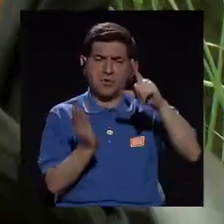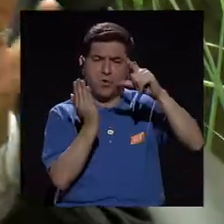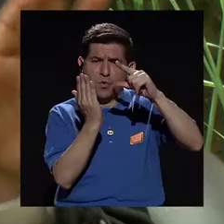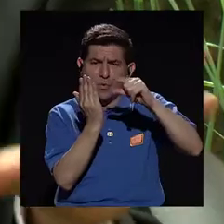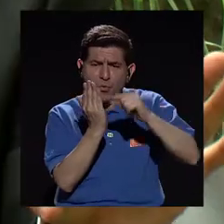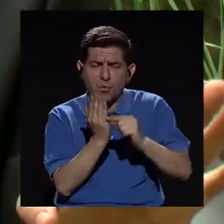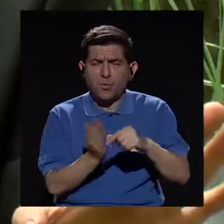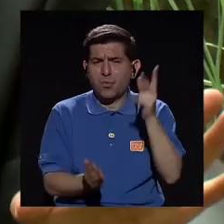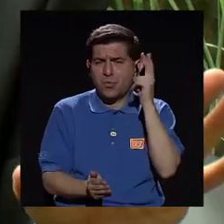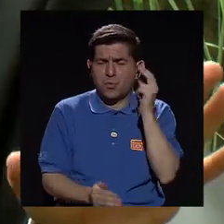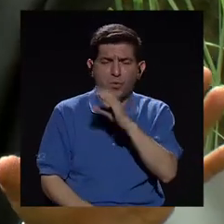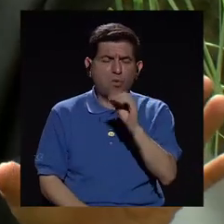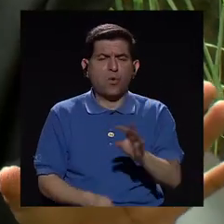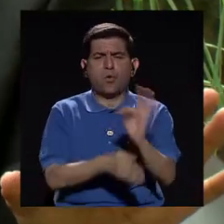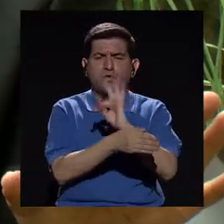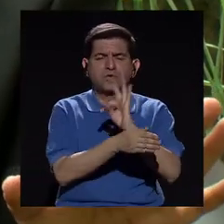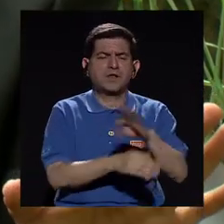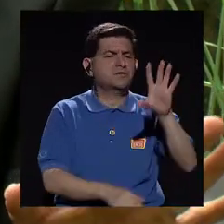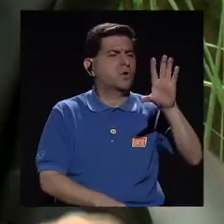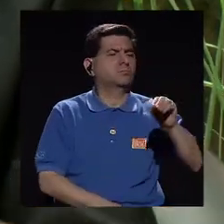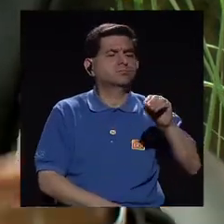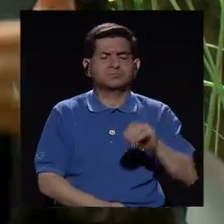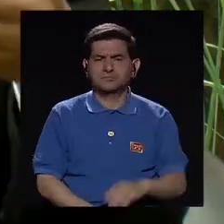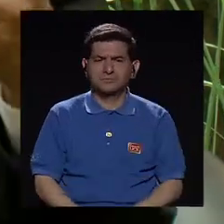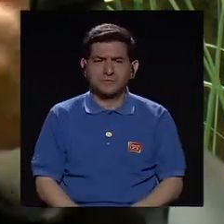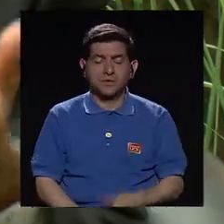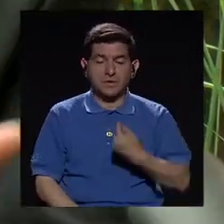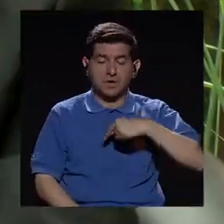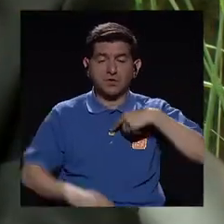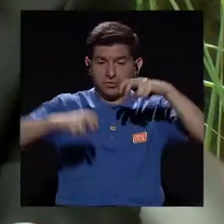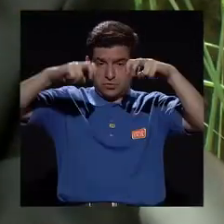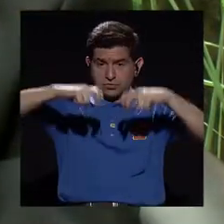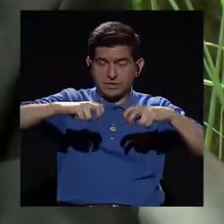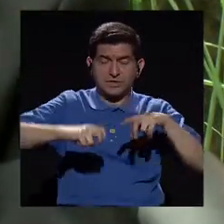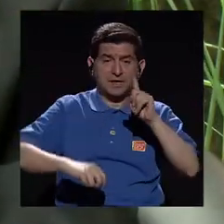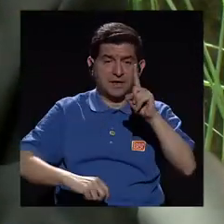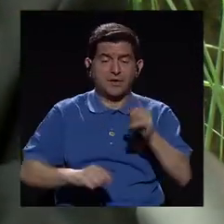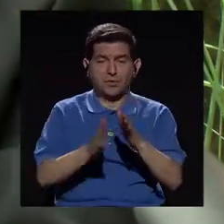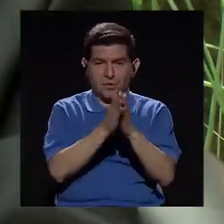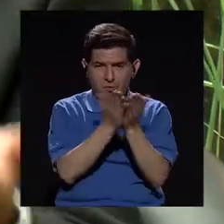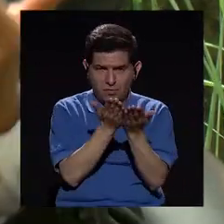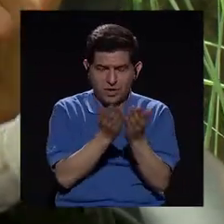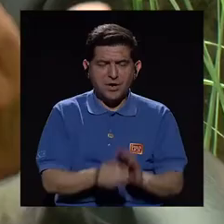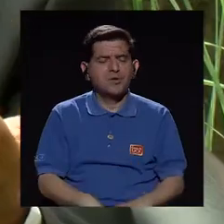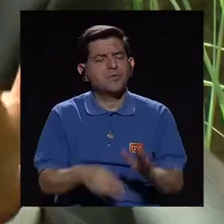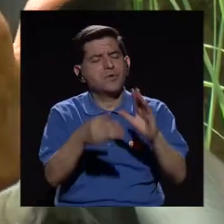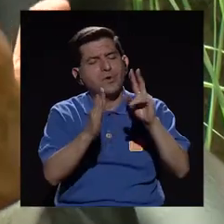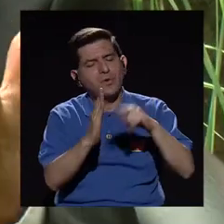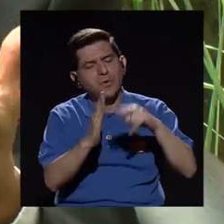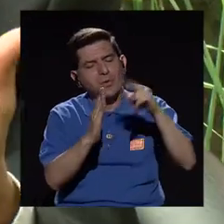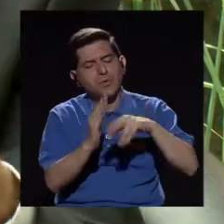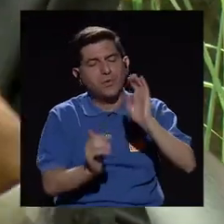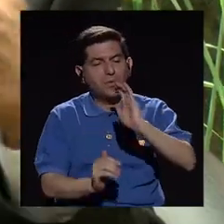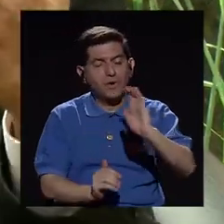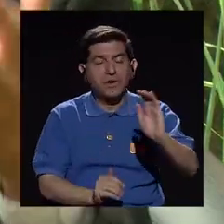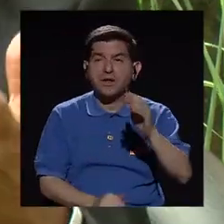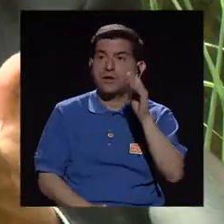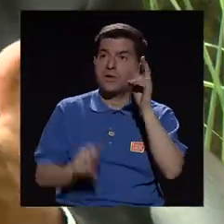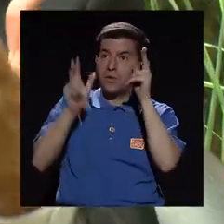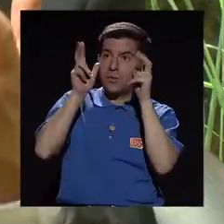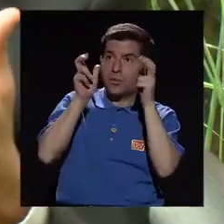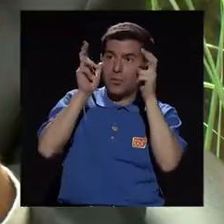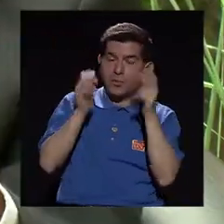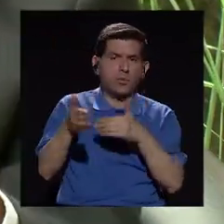si apagamos el televisor por un rato y nos sentamos con un libro y leemos al niño, y no